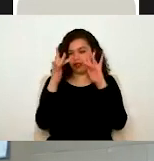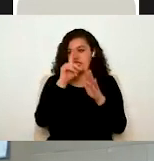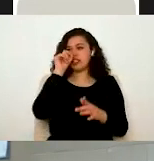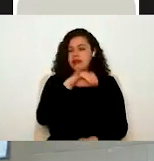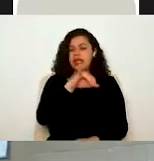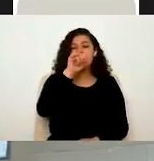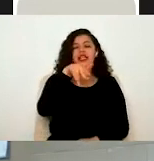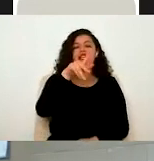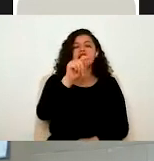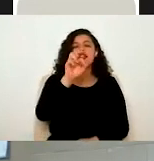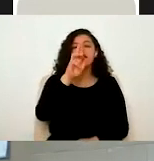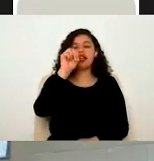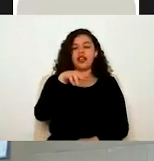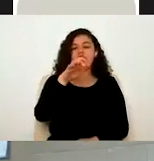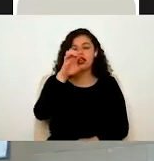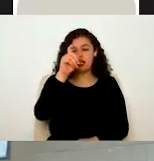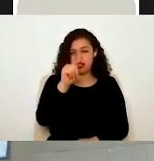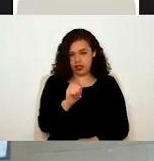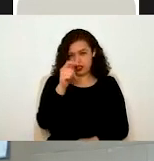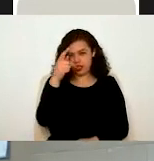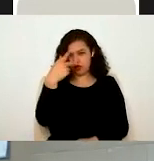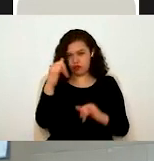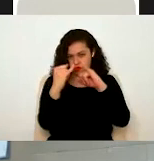instituciones, de la cual practicaremos más adelante.